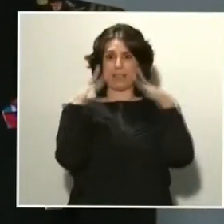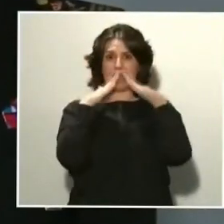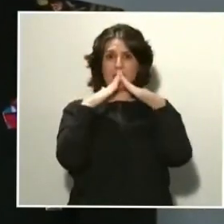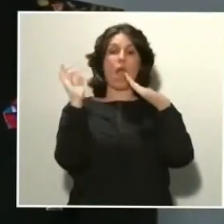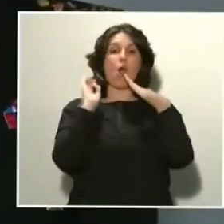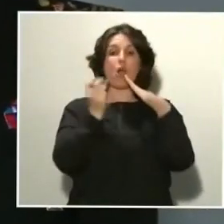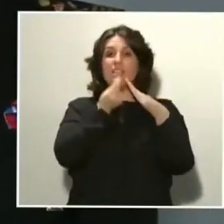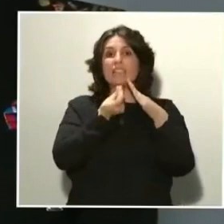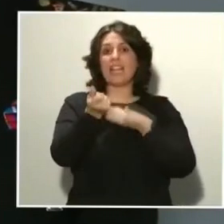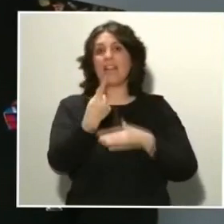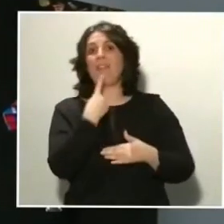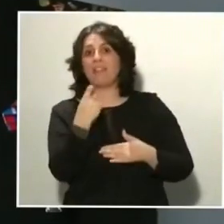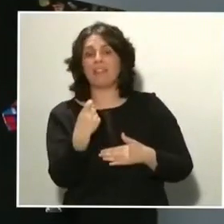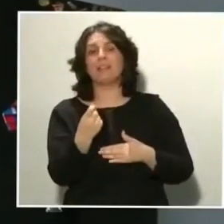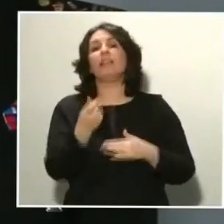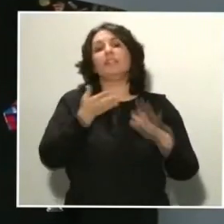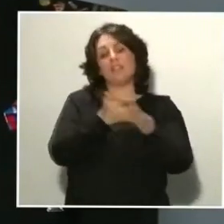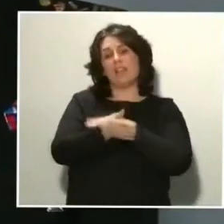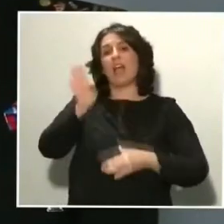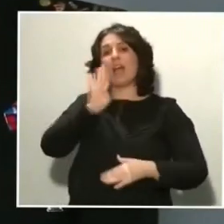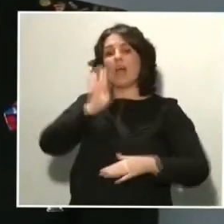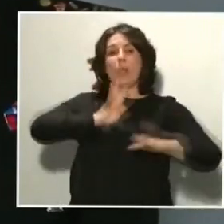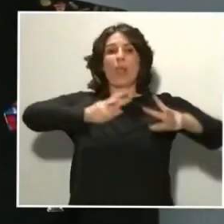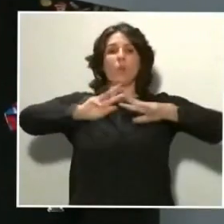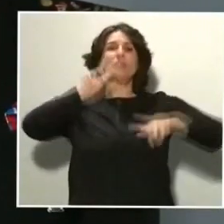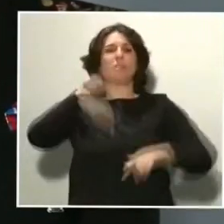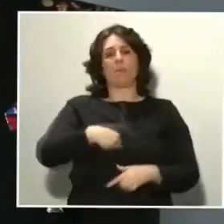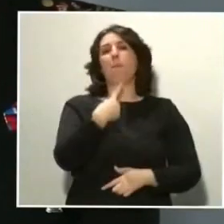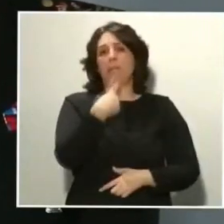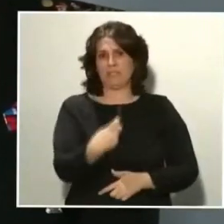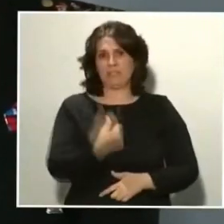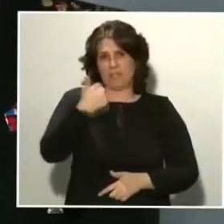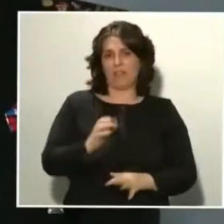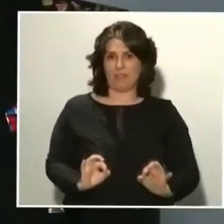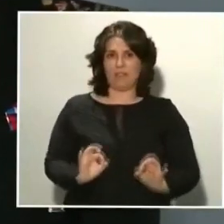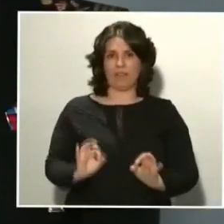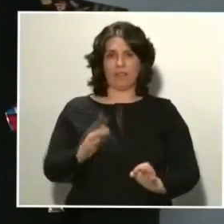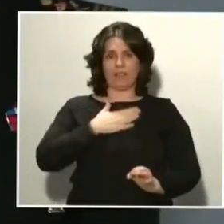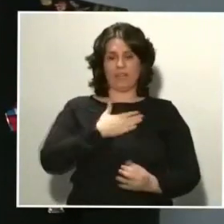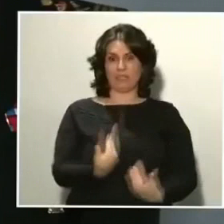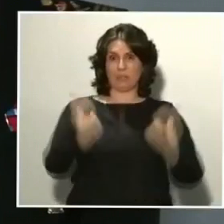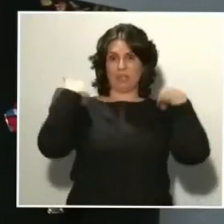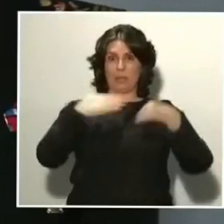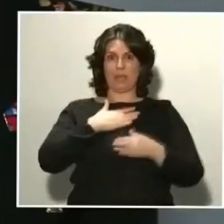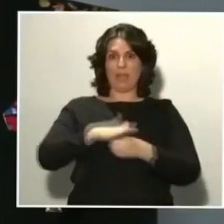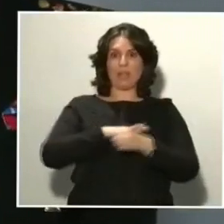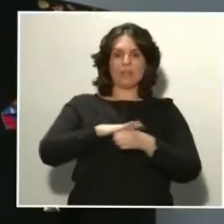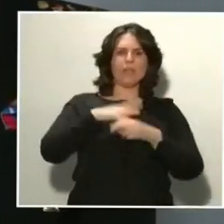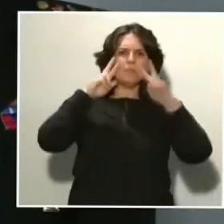también sea más difícil para los delincuentes. Se ha reducido, en nuestro ámbito de responsabilidad, en más de un 50%,